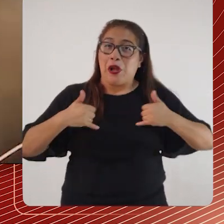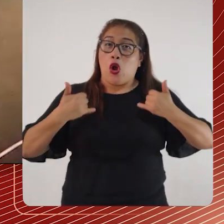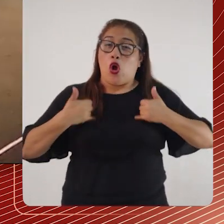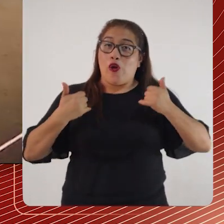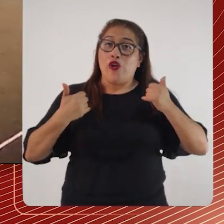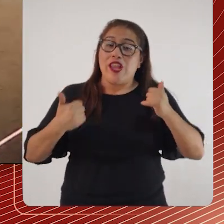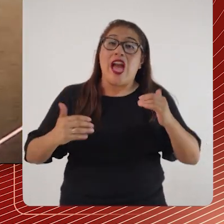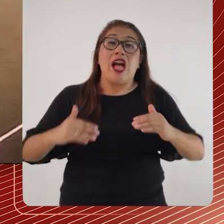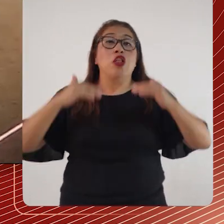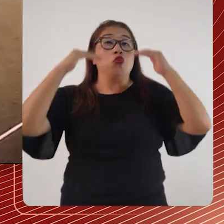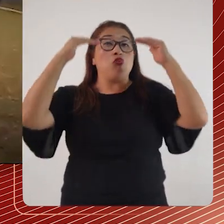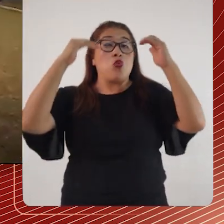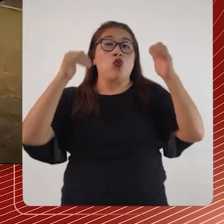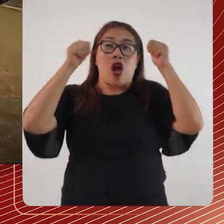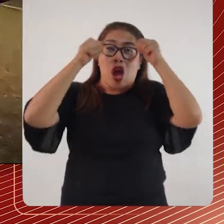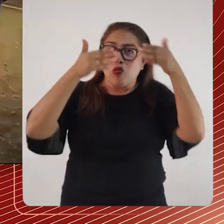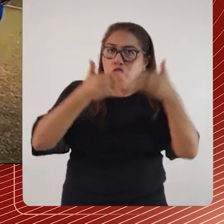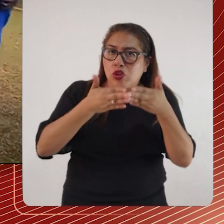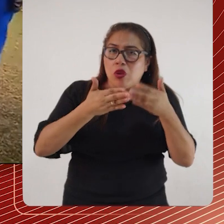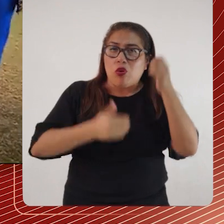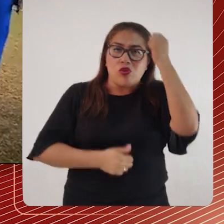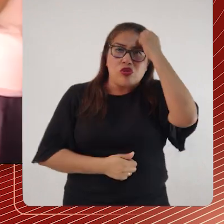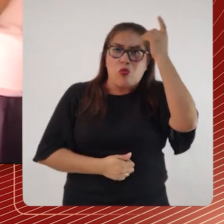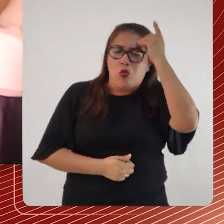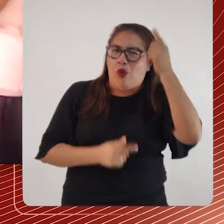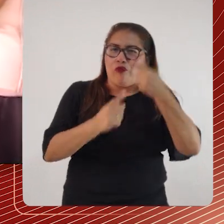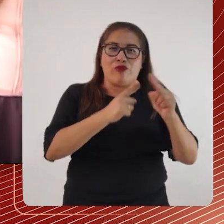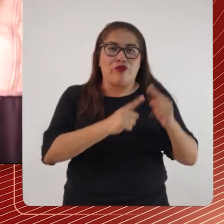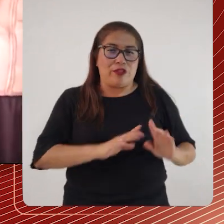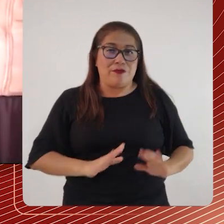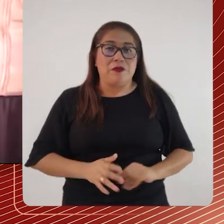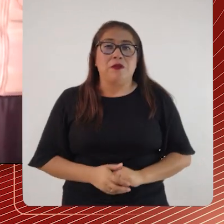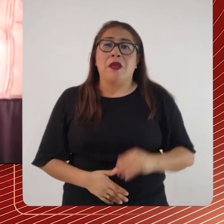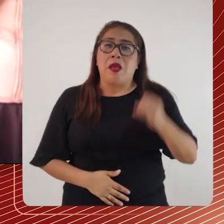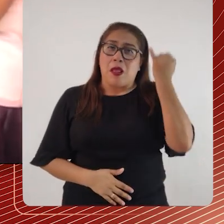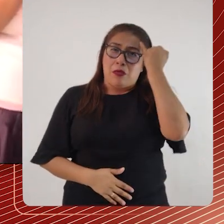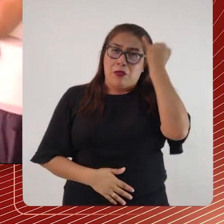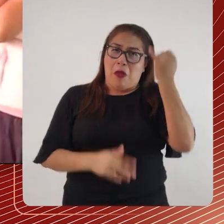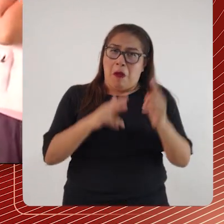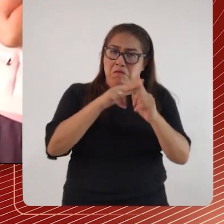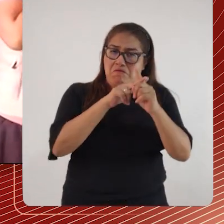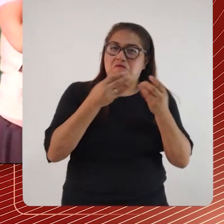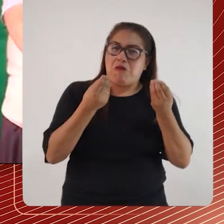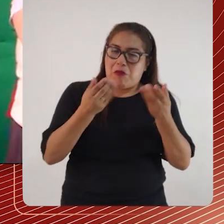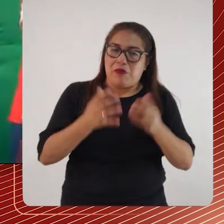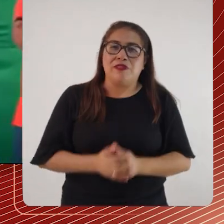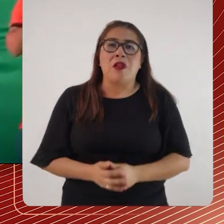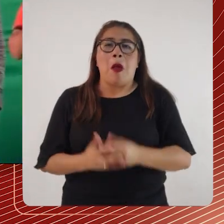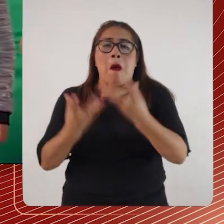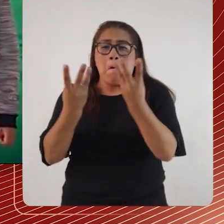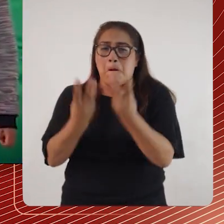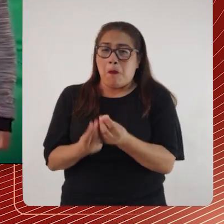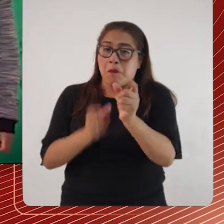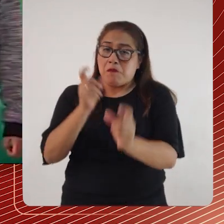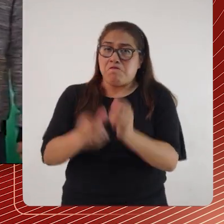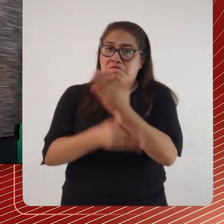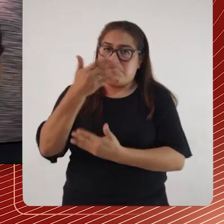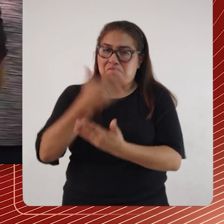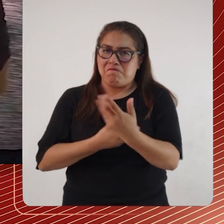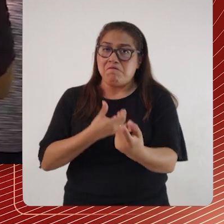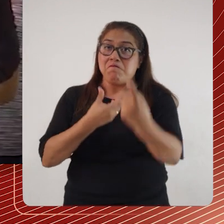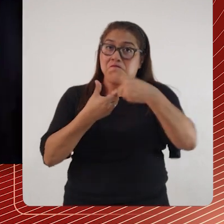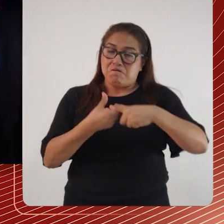niños, jóvenes y adultos con autismo, síndrome de Down, entre otros. La idea surgió a raíz de la poca